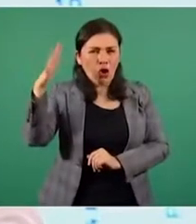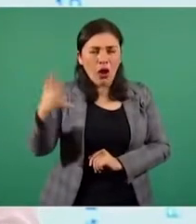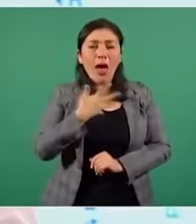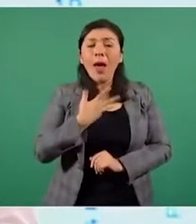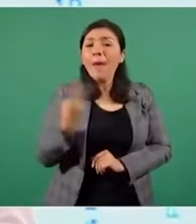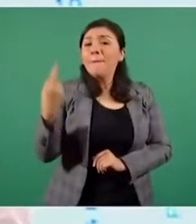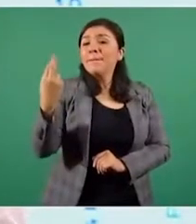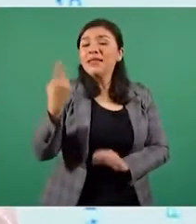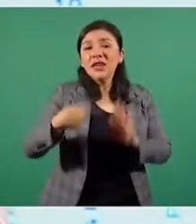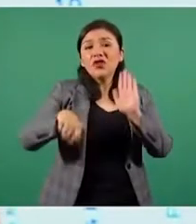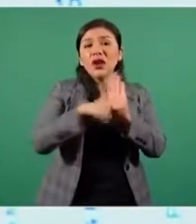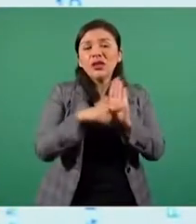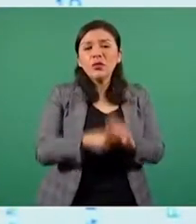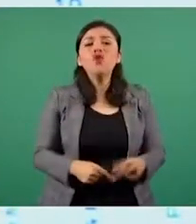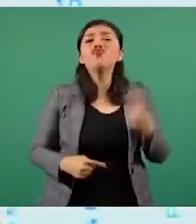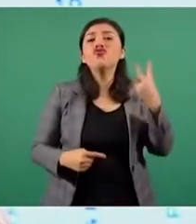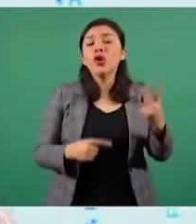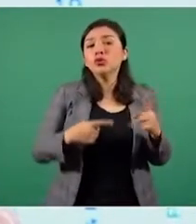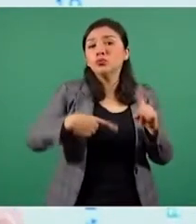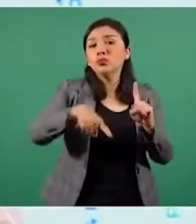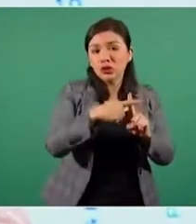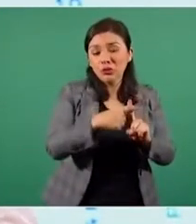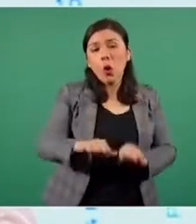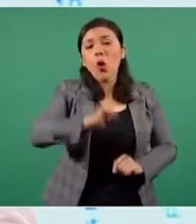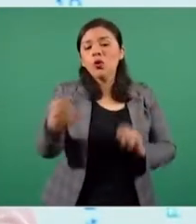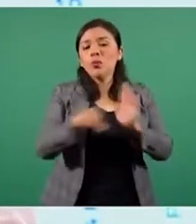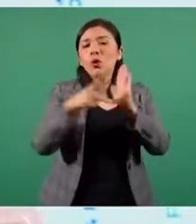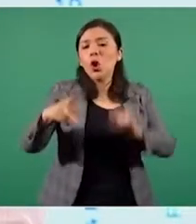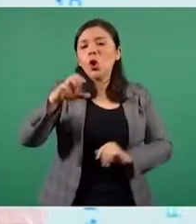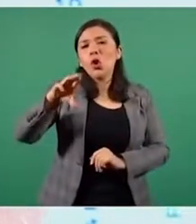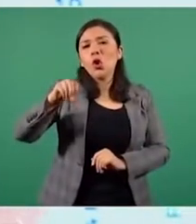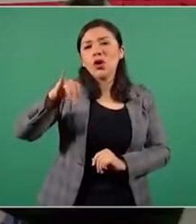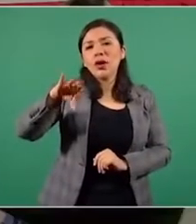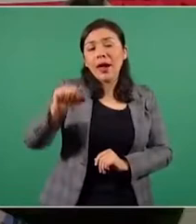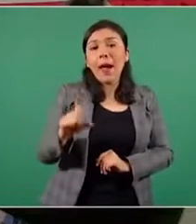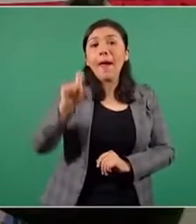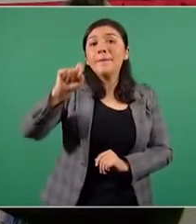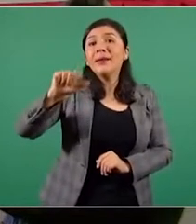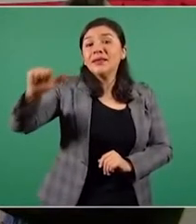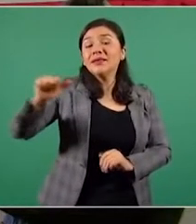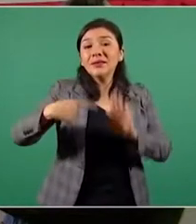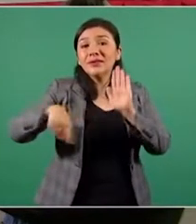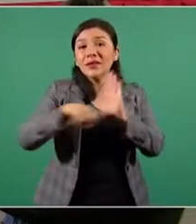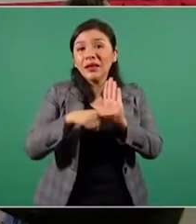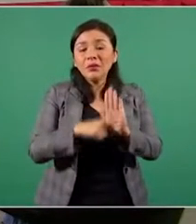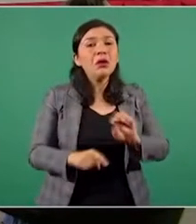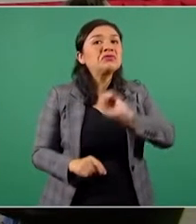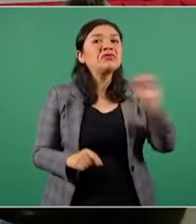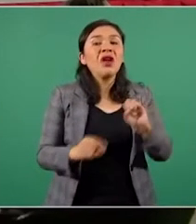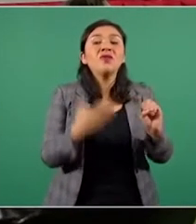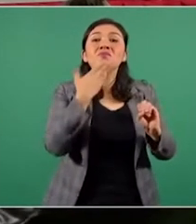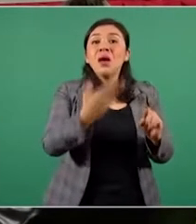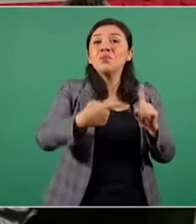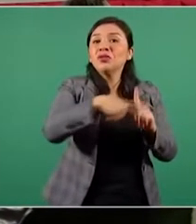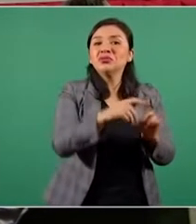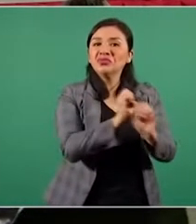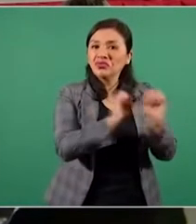negativas y dos positivas. Y la crónica, 26 negativas y cero positivas.